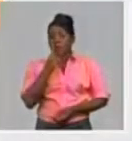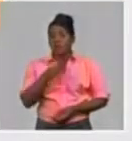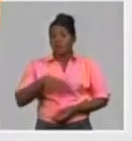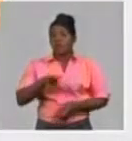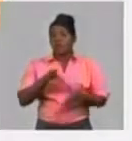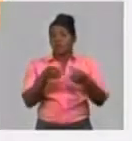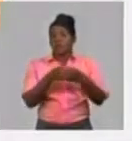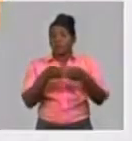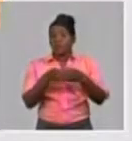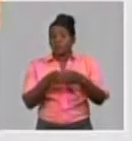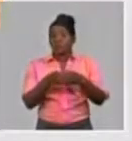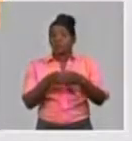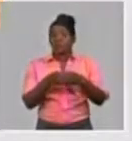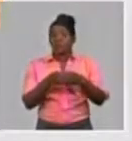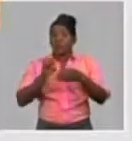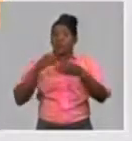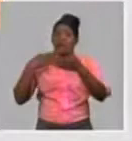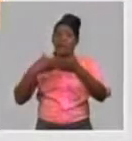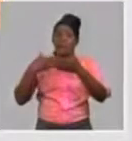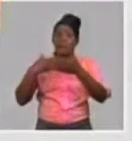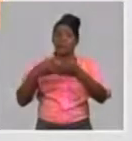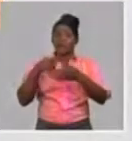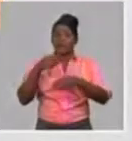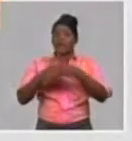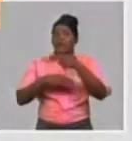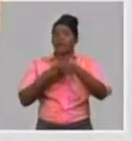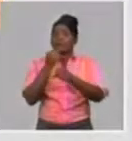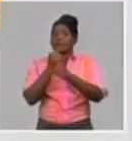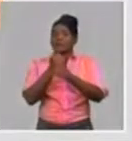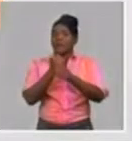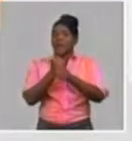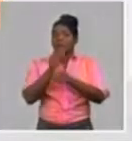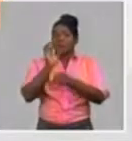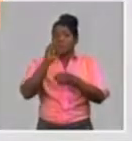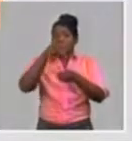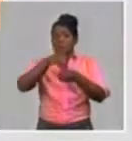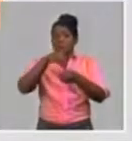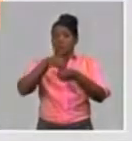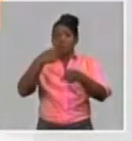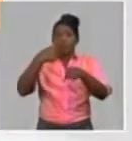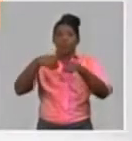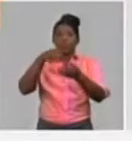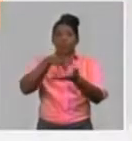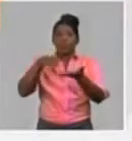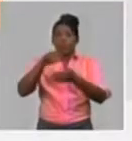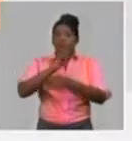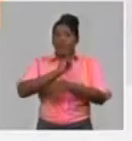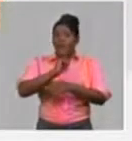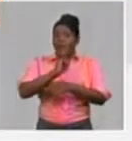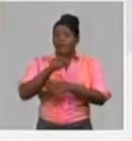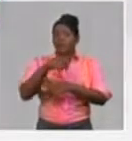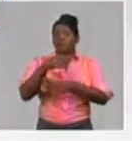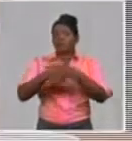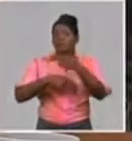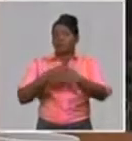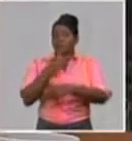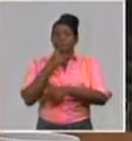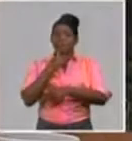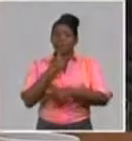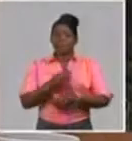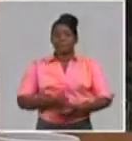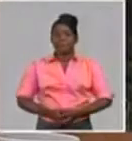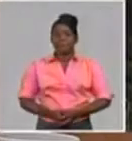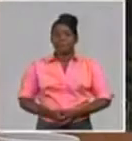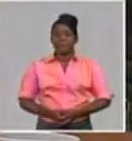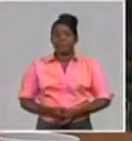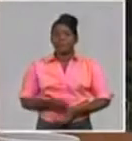constructoras del sistema empresarial que realicen su labor en terreno y en lugares de edificios de acceso. Sistematicizar el control de la